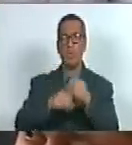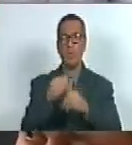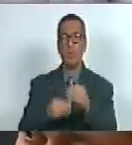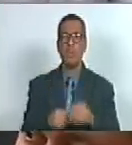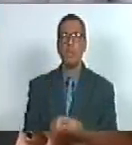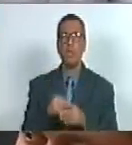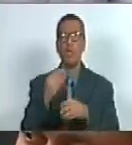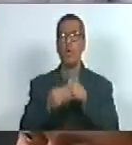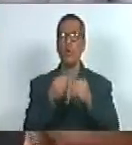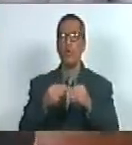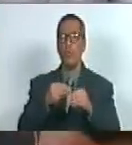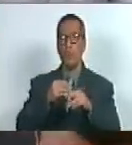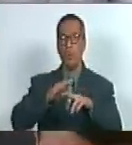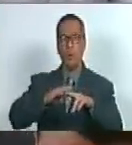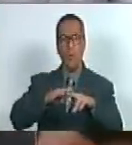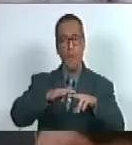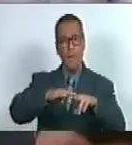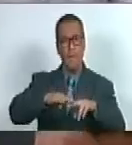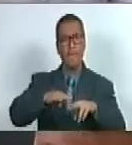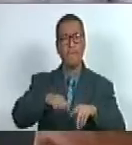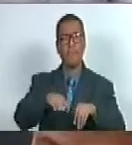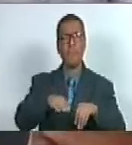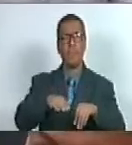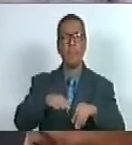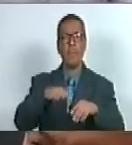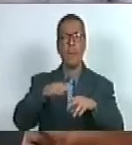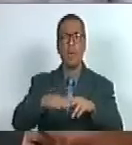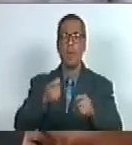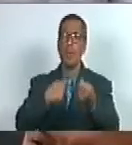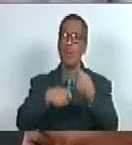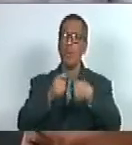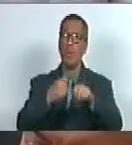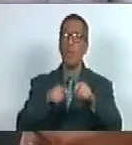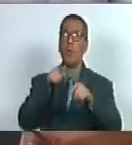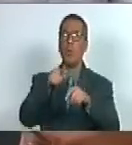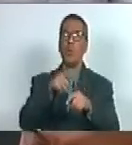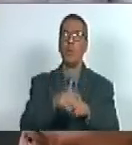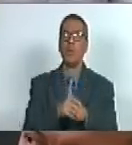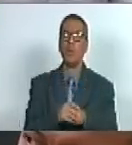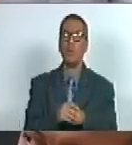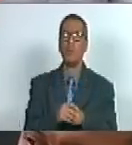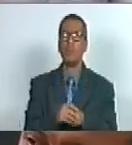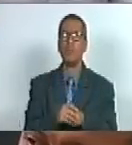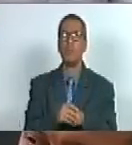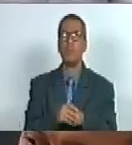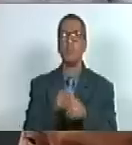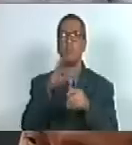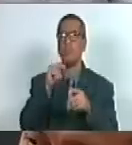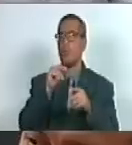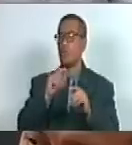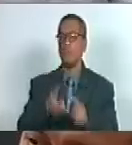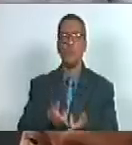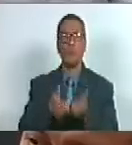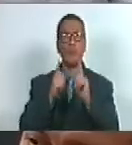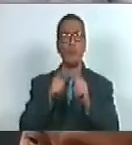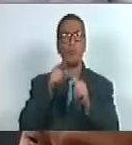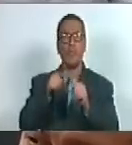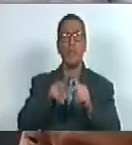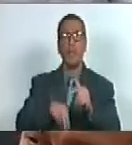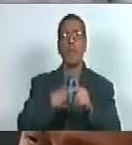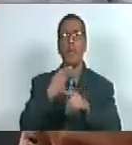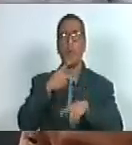a los pequeños comerciantes prácticamente se les ahorcaba y no se les permitía poder